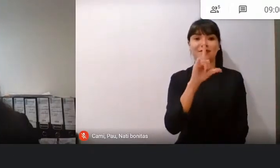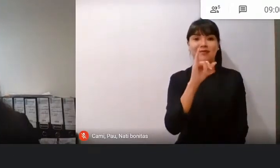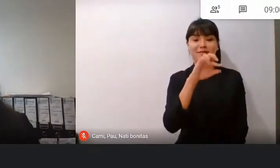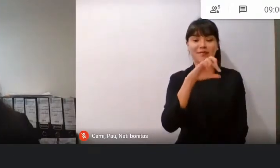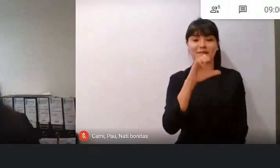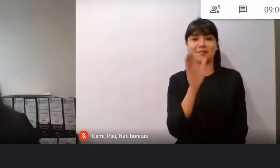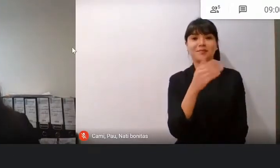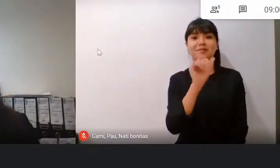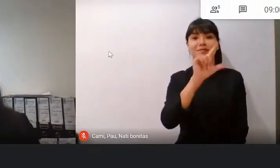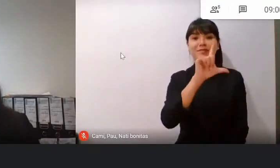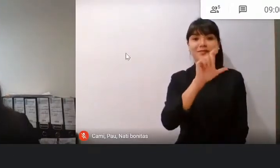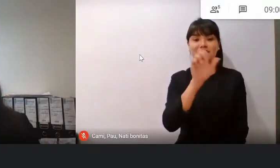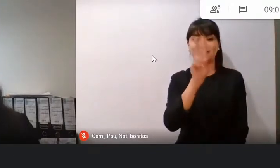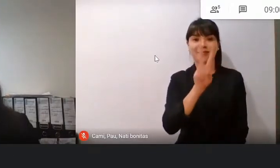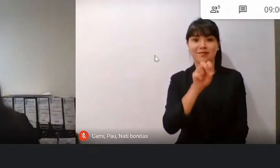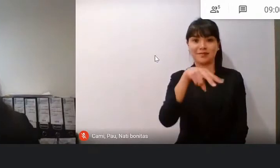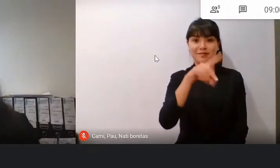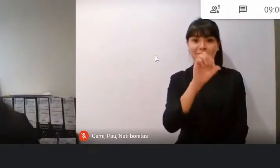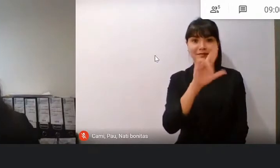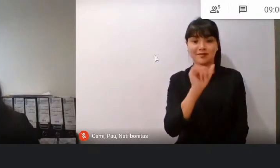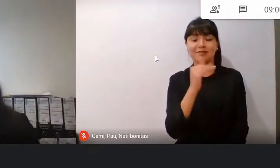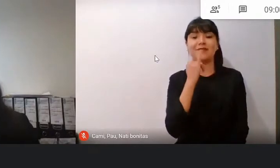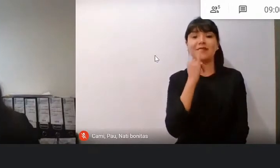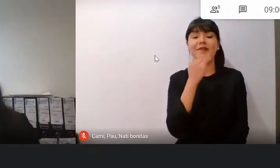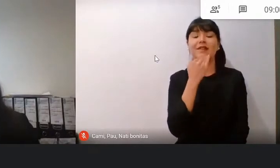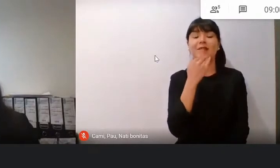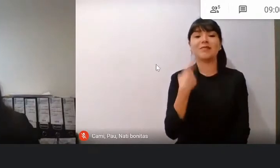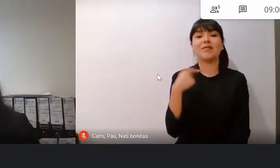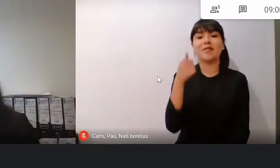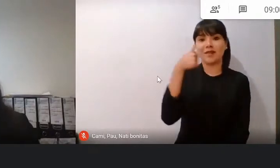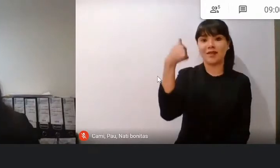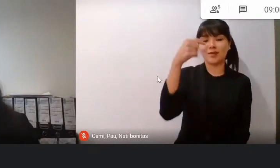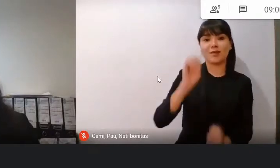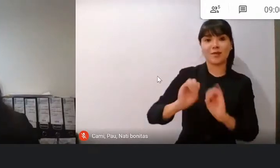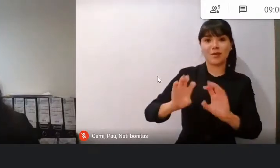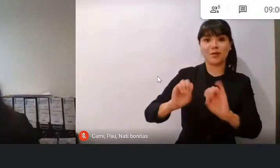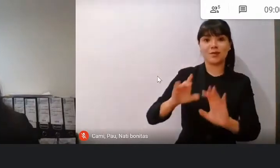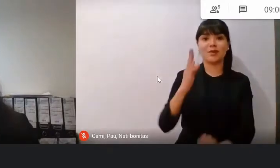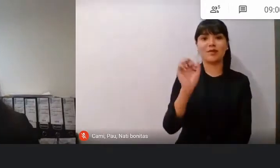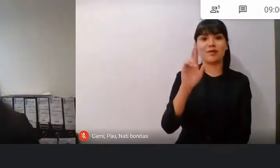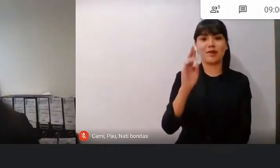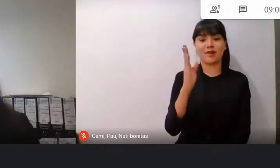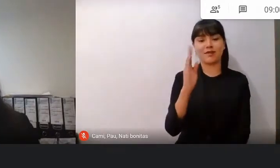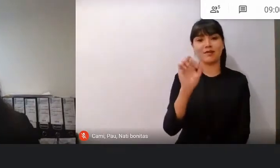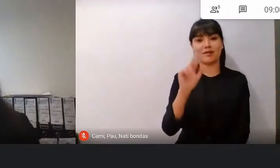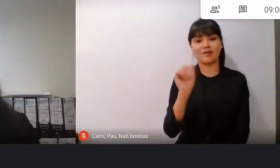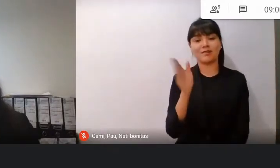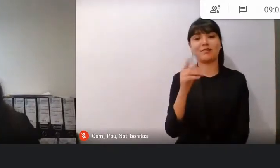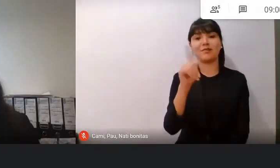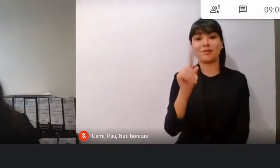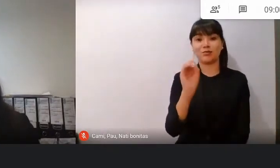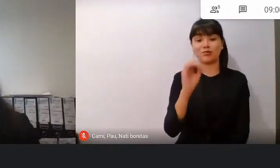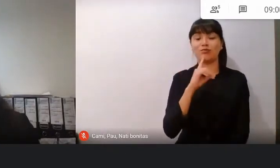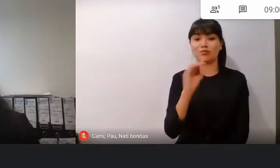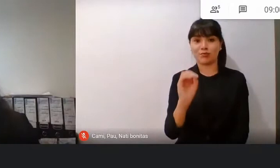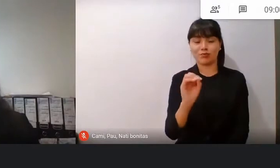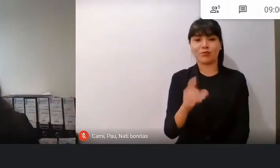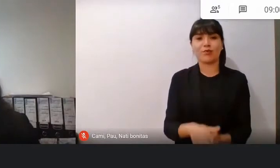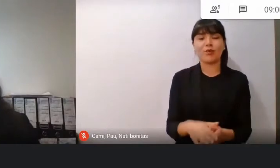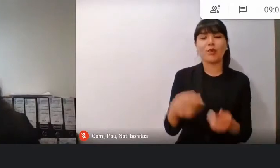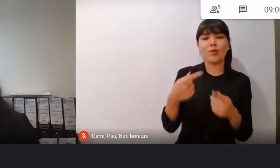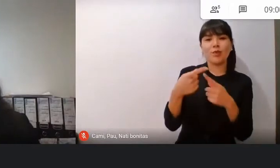A nuestra directora de educación, señora Bárbara Soto Silva. A todos los concejales